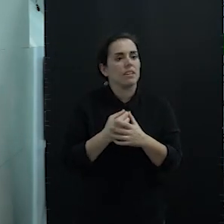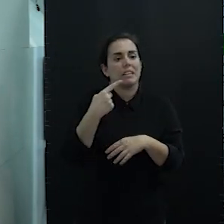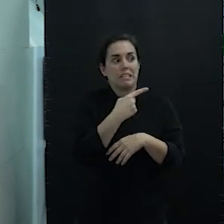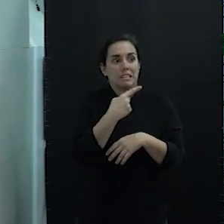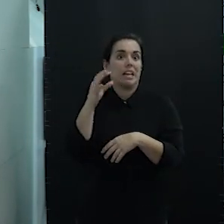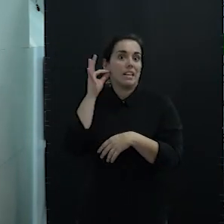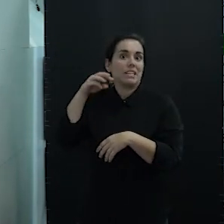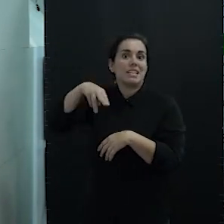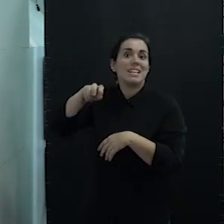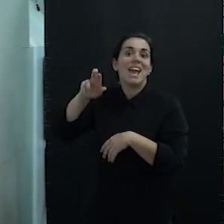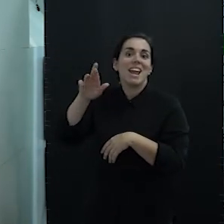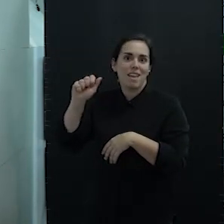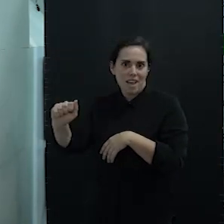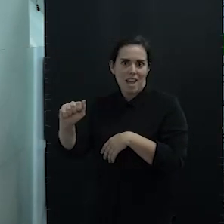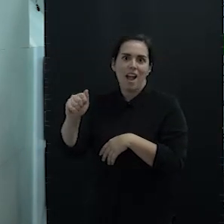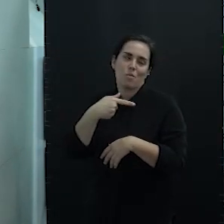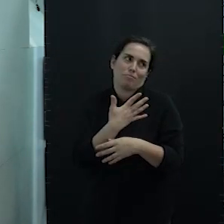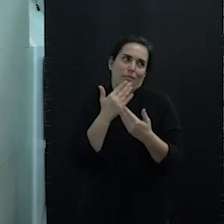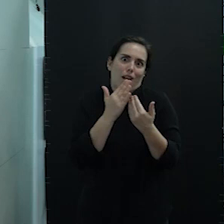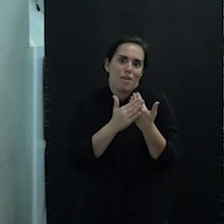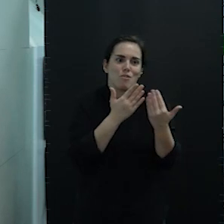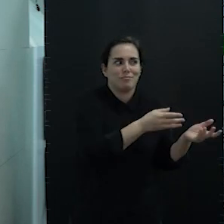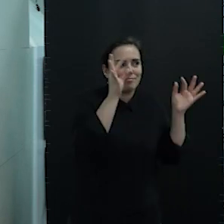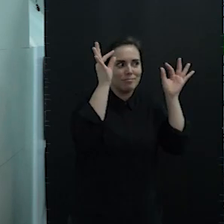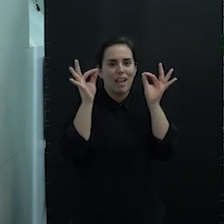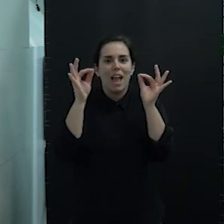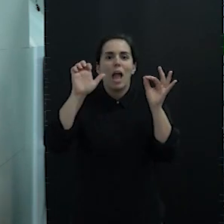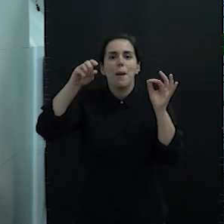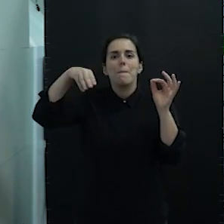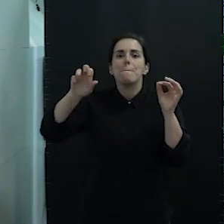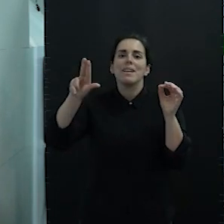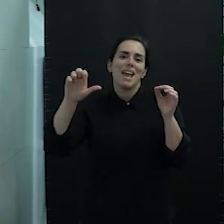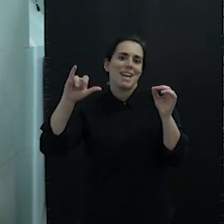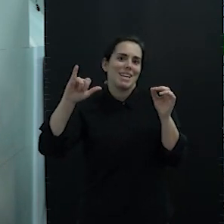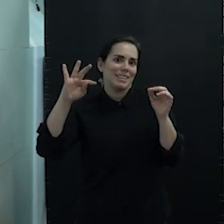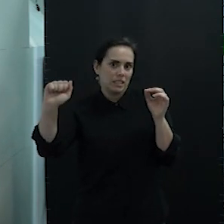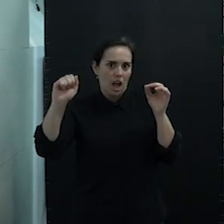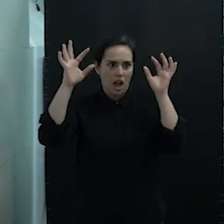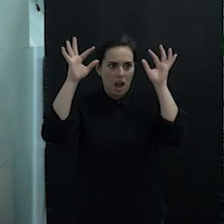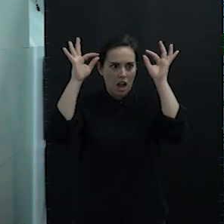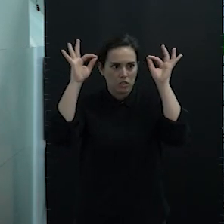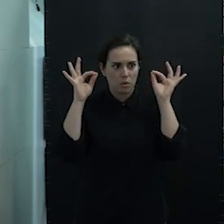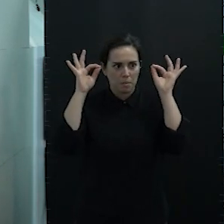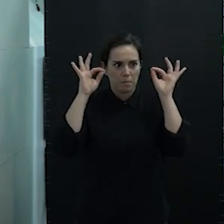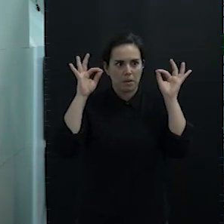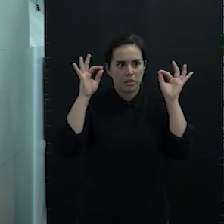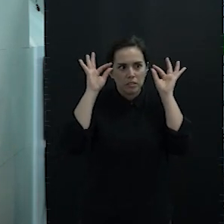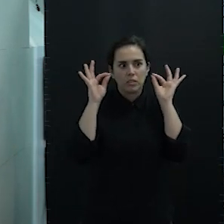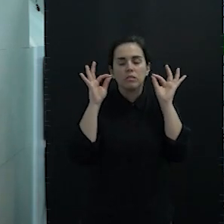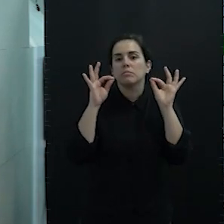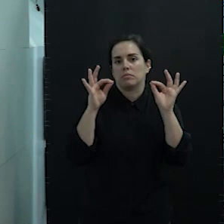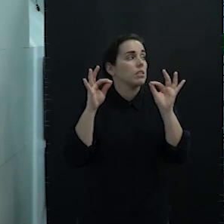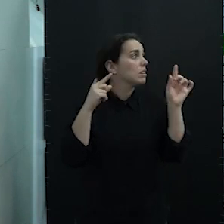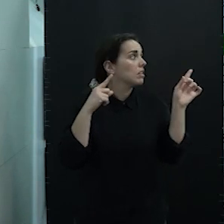del mundo la empleita del sombrero y simplemente queríamos compartir con ustedes esta belleza artesanal y esta experiencia